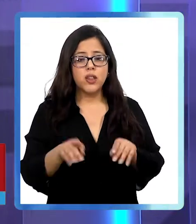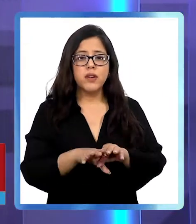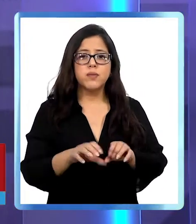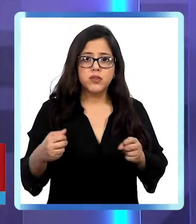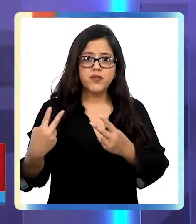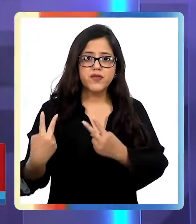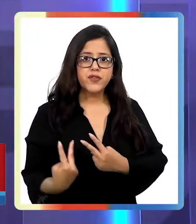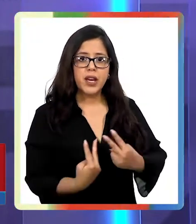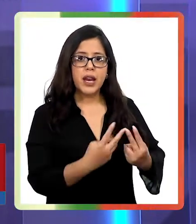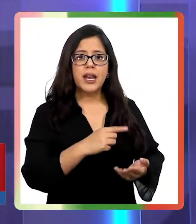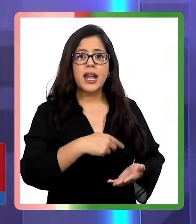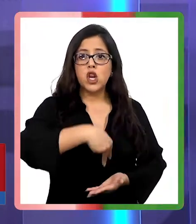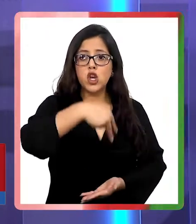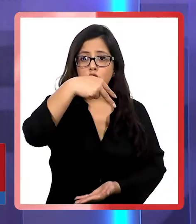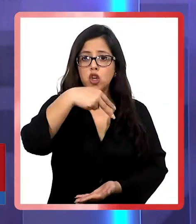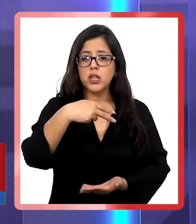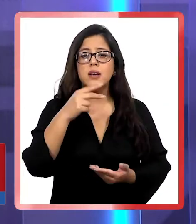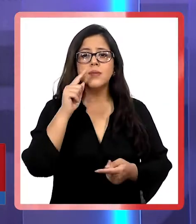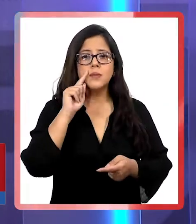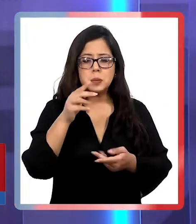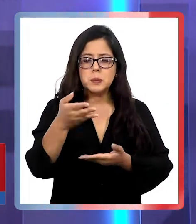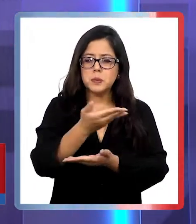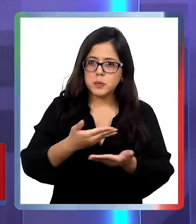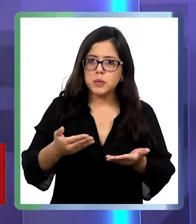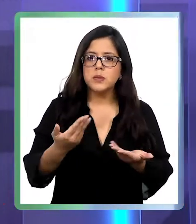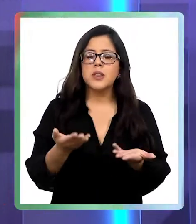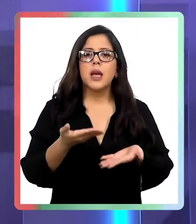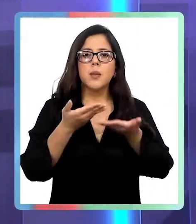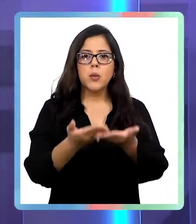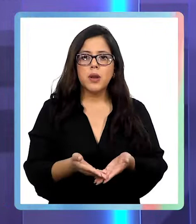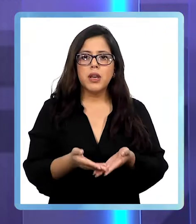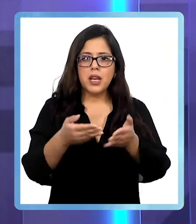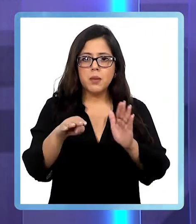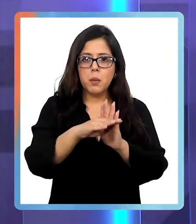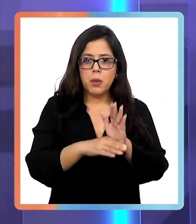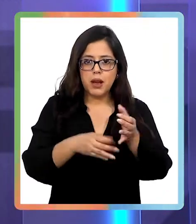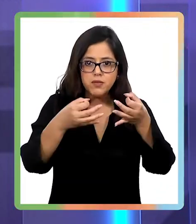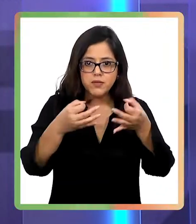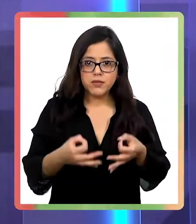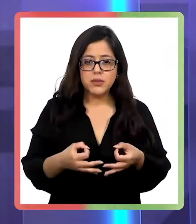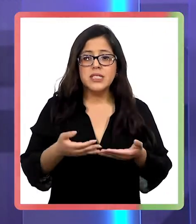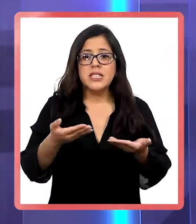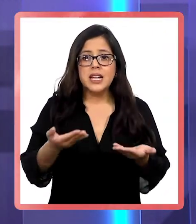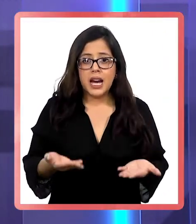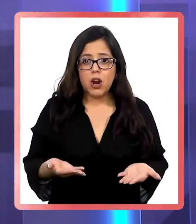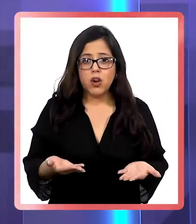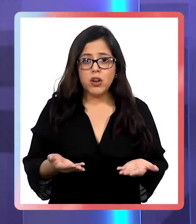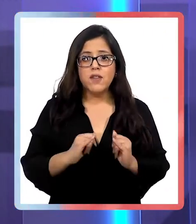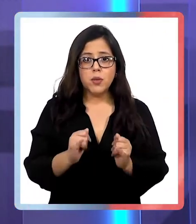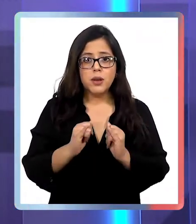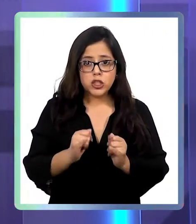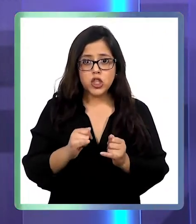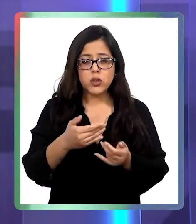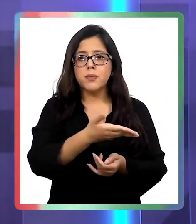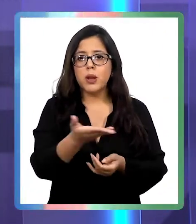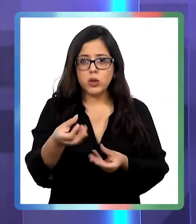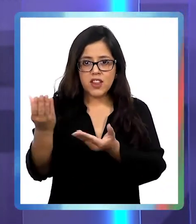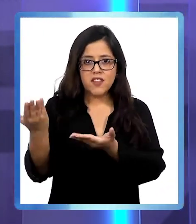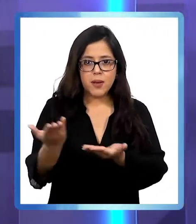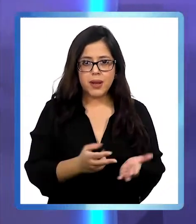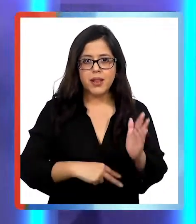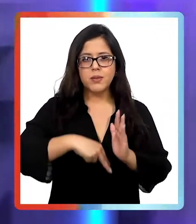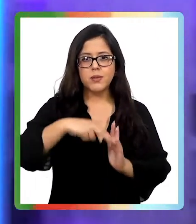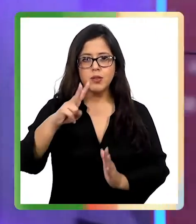comprometerse a viajar a la zona y escuchar las demandas para proponer un plan de seguridad. Con este informe les damos la bienvenida a Portavoz